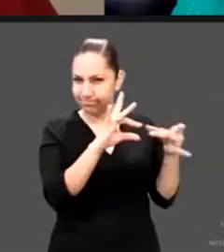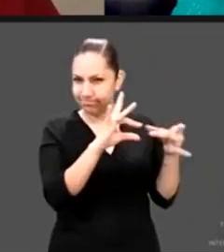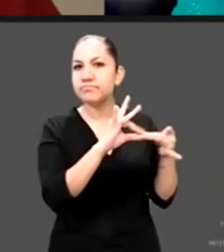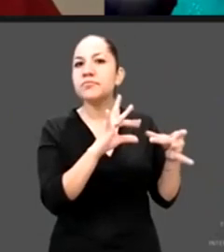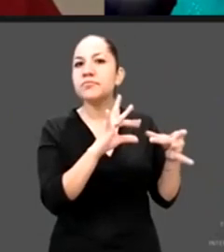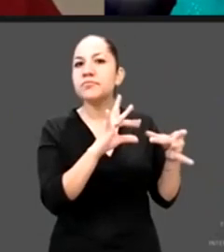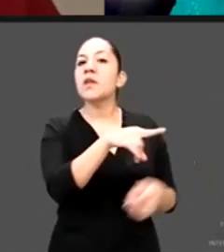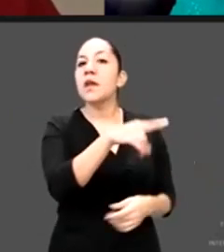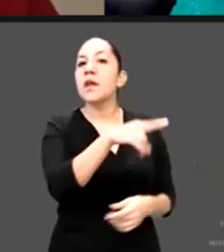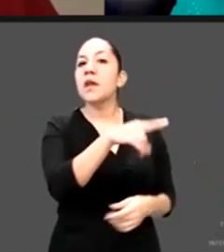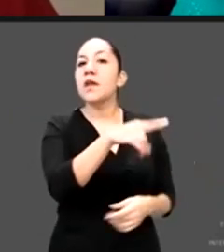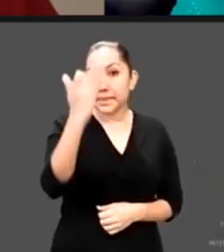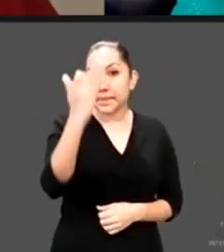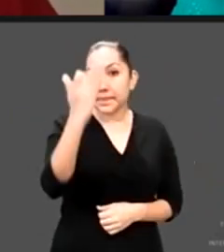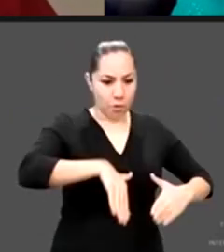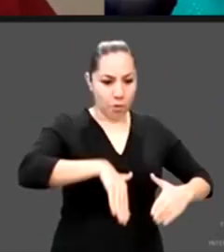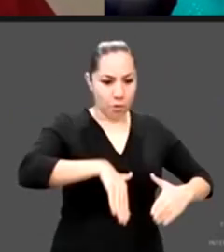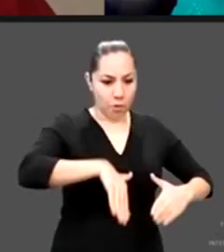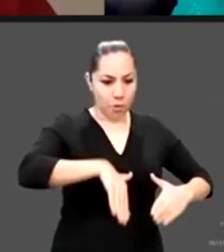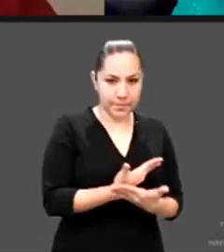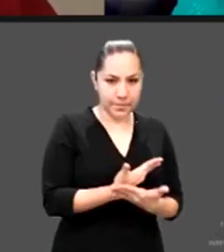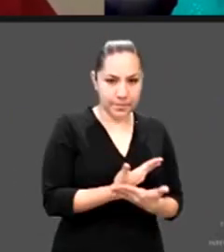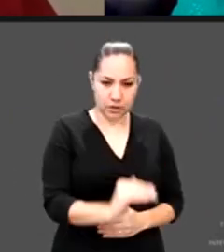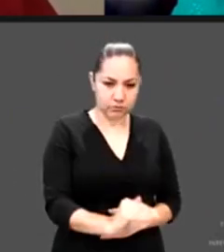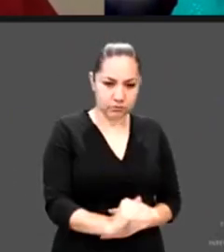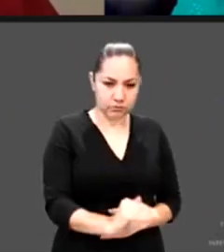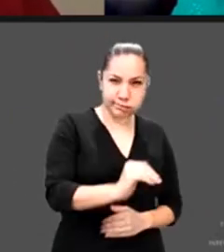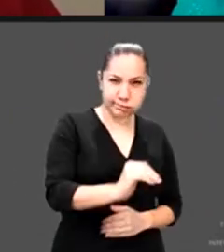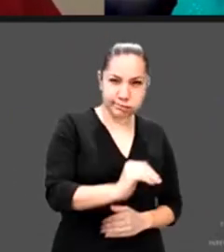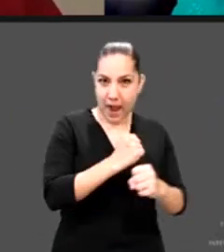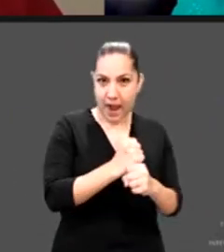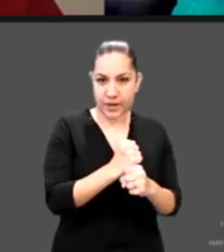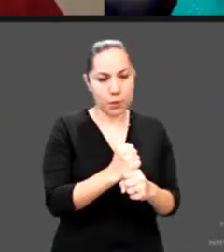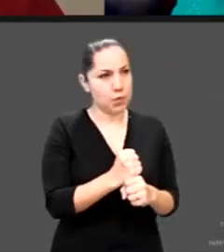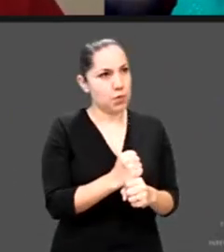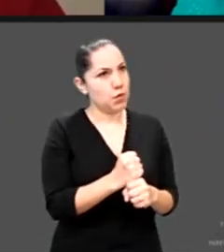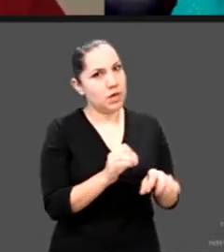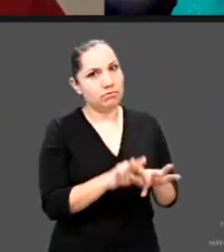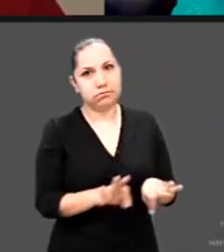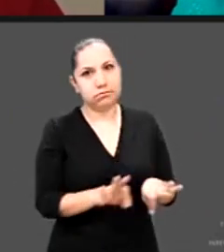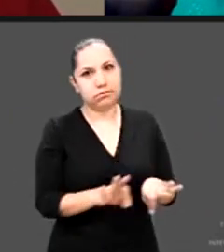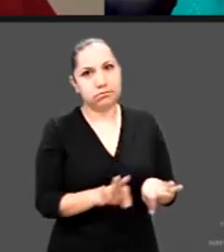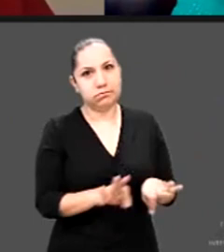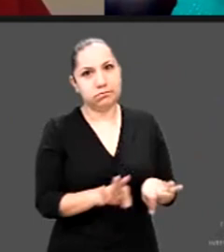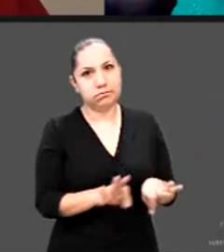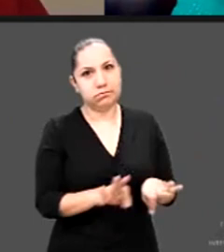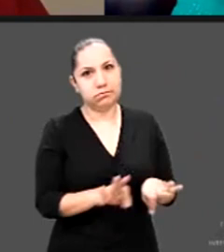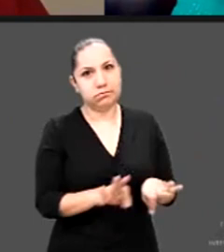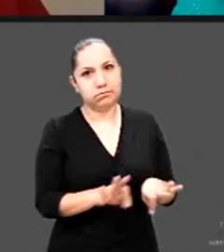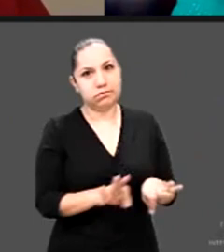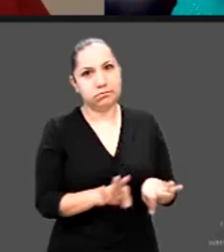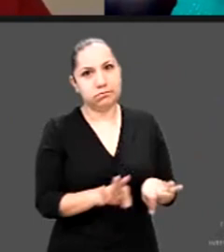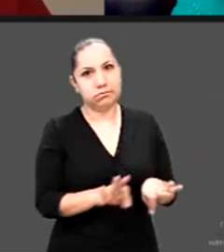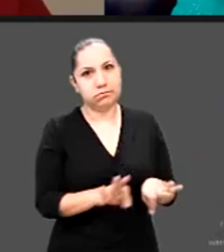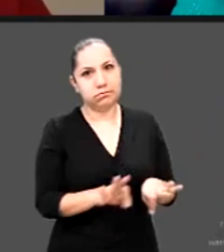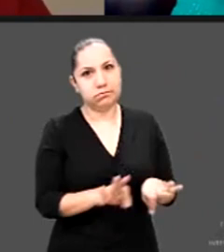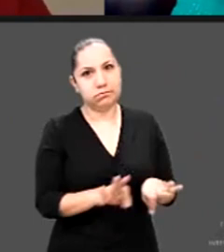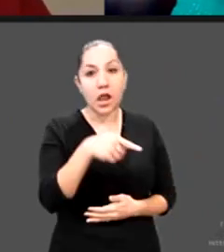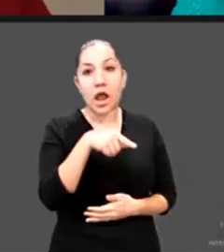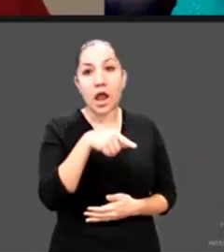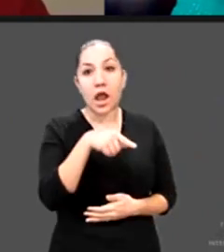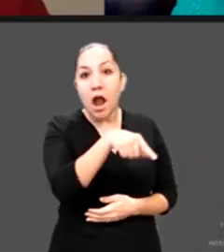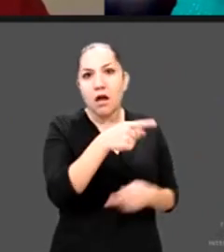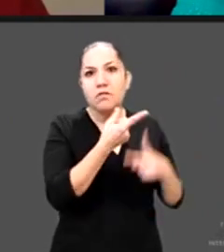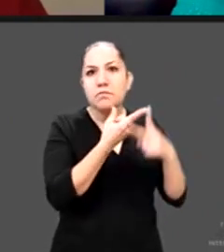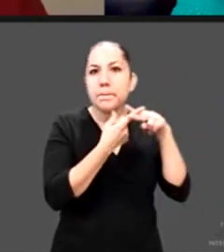primeros años de vida más importantes y que sin duda están ahí el 90% de las conexiones neurológicas